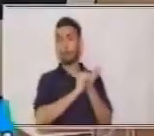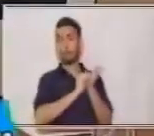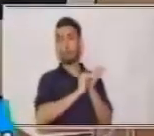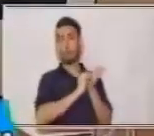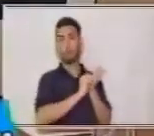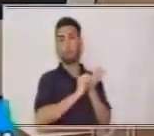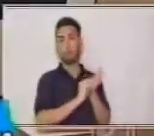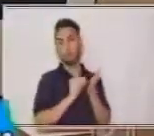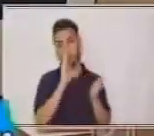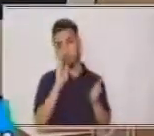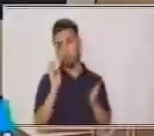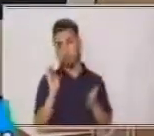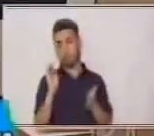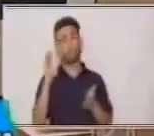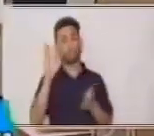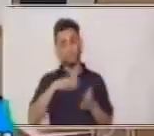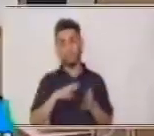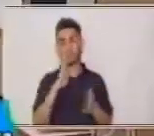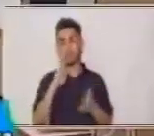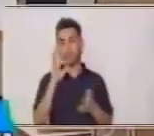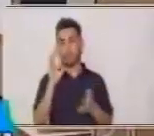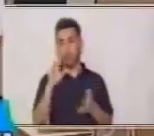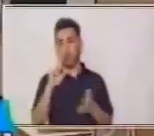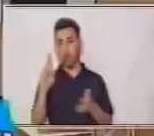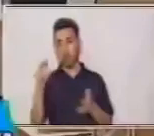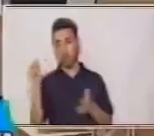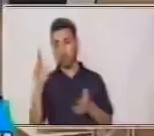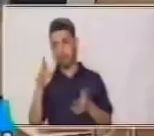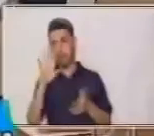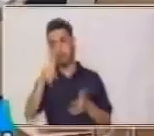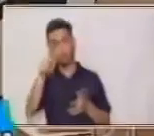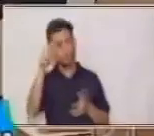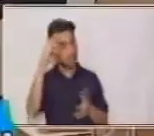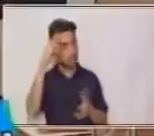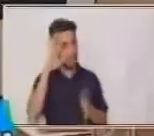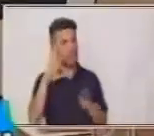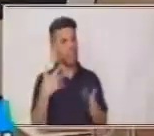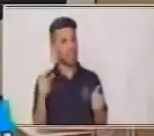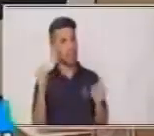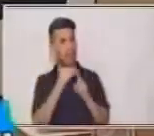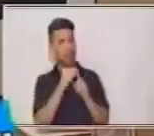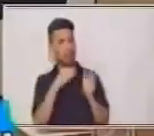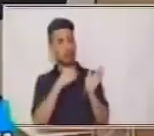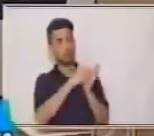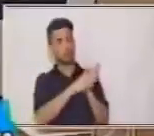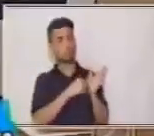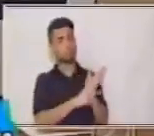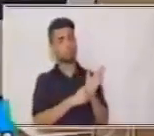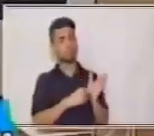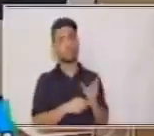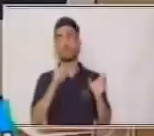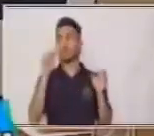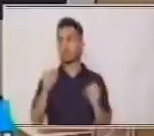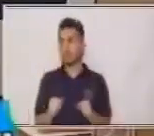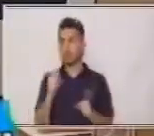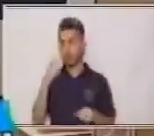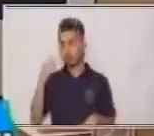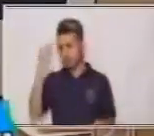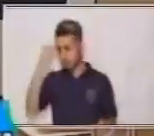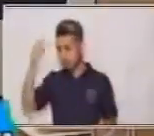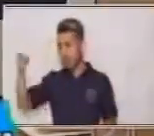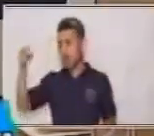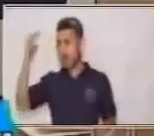recordar qué palabras escribí para que podamos nuevamente hacer un ejercicio mental.